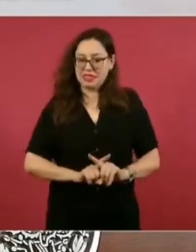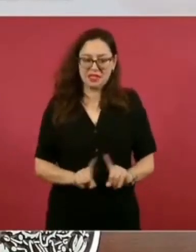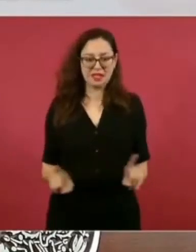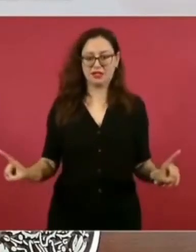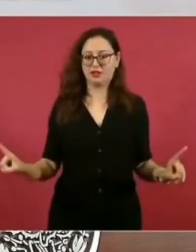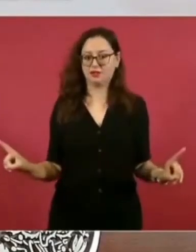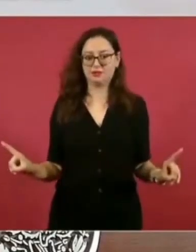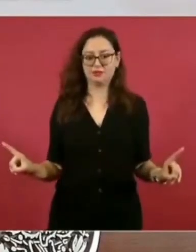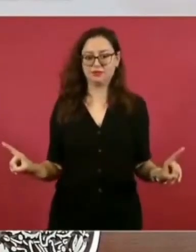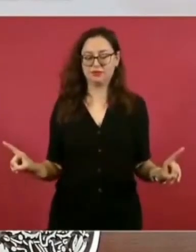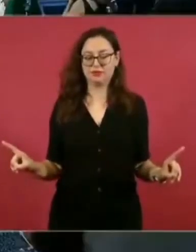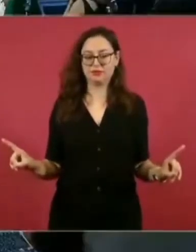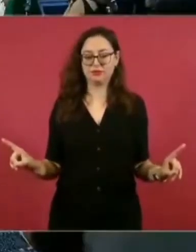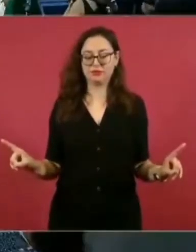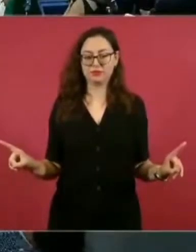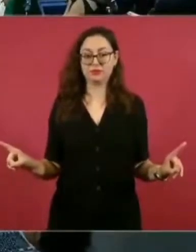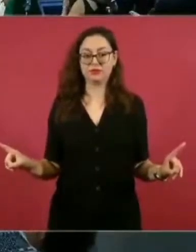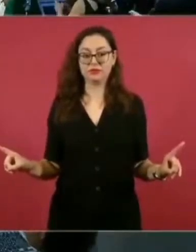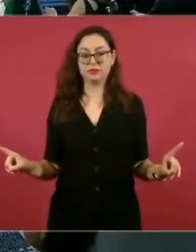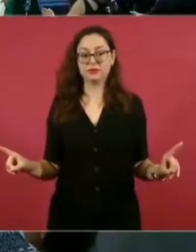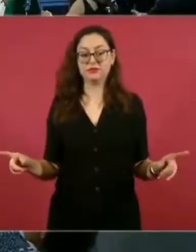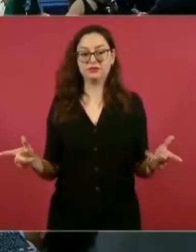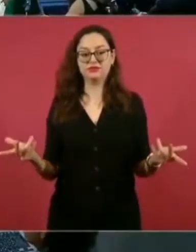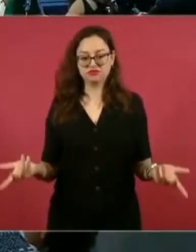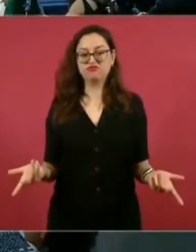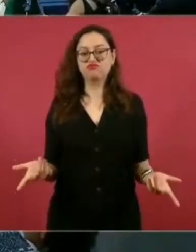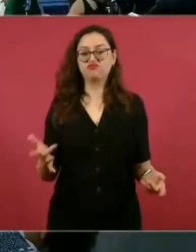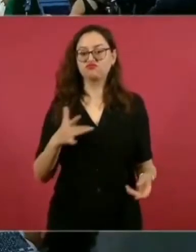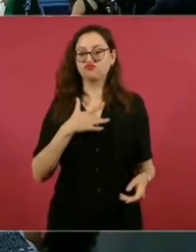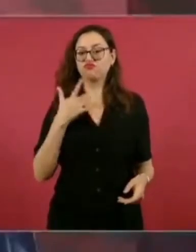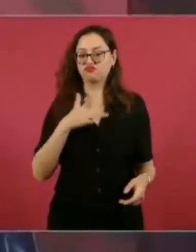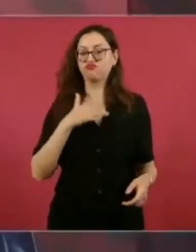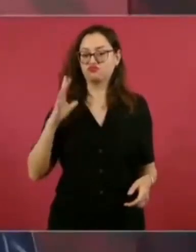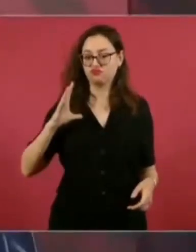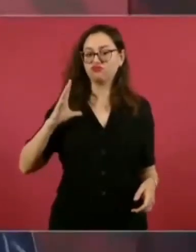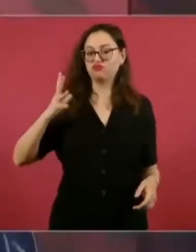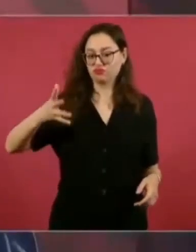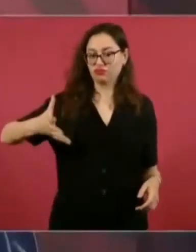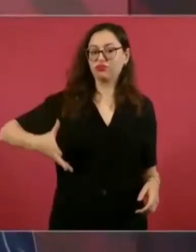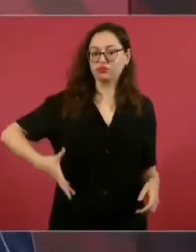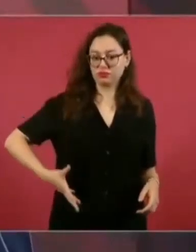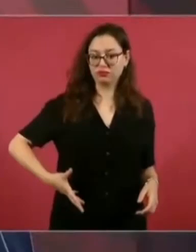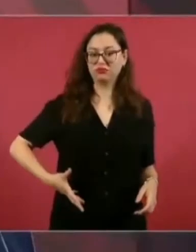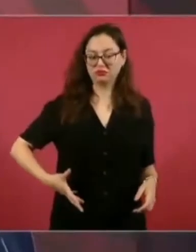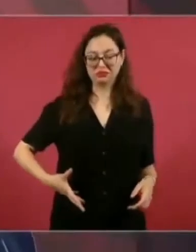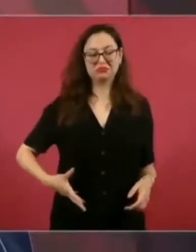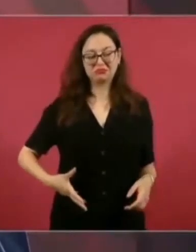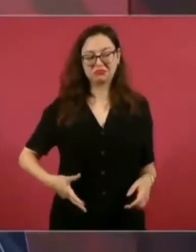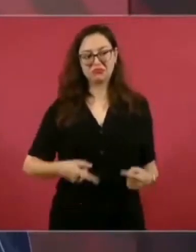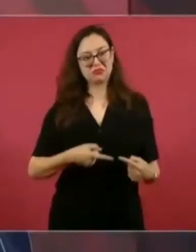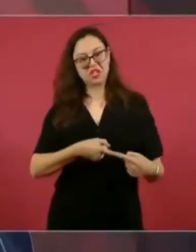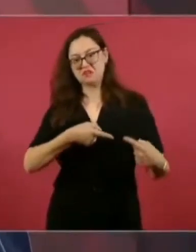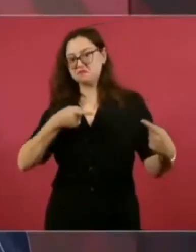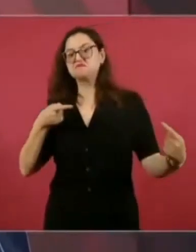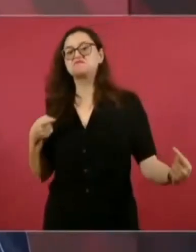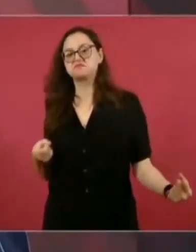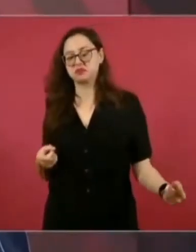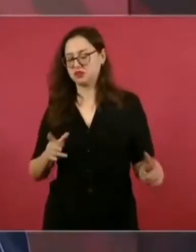Si no saben cuánto orgullo me da ser distinto a estos